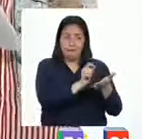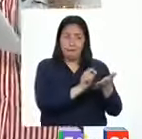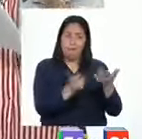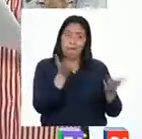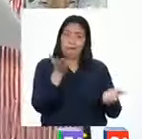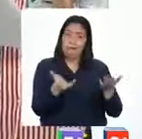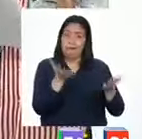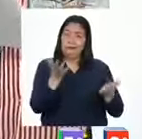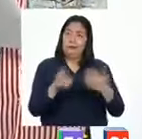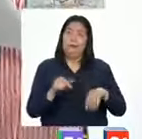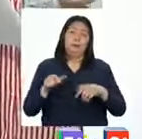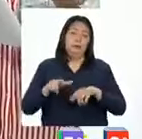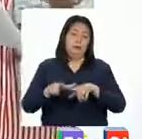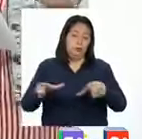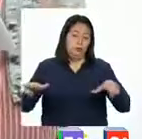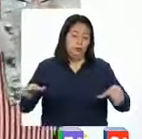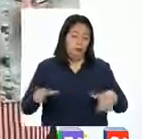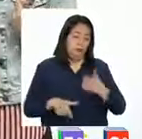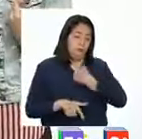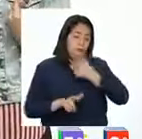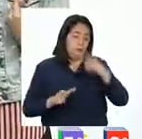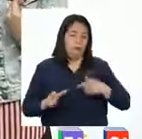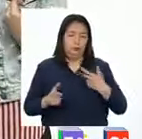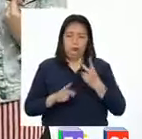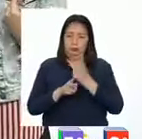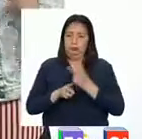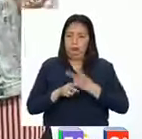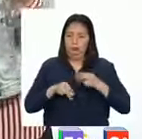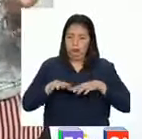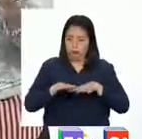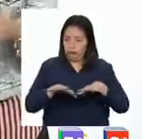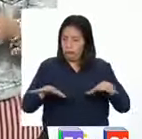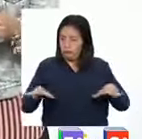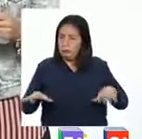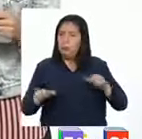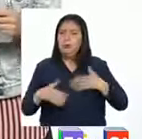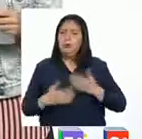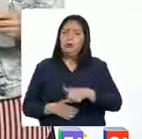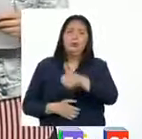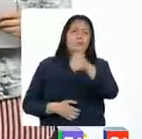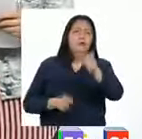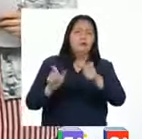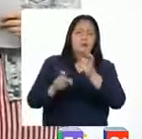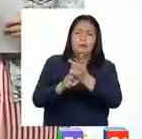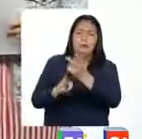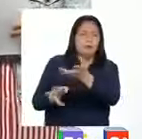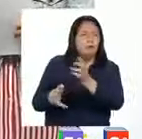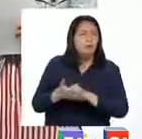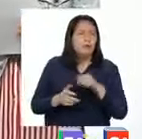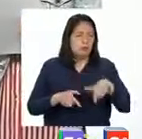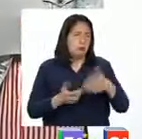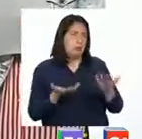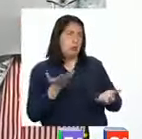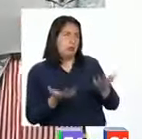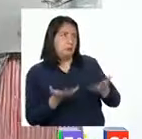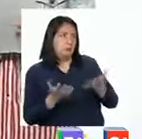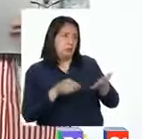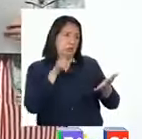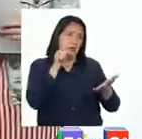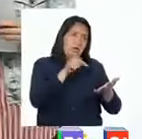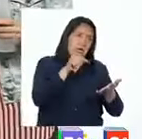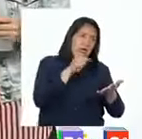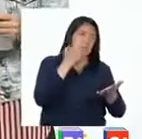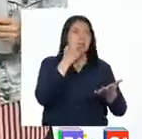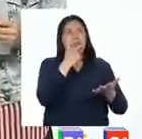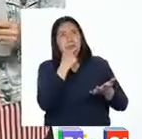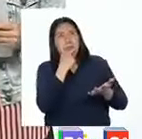tratar del espacio personal porque cuando cuido mi espacio personal también puedo cuidar el de los demás. El texto puede tratar del espacio que